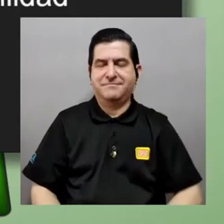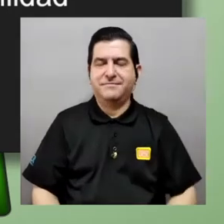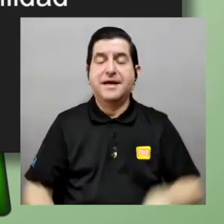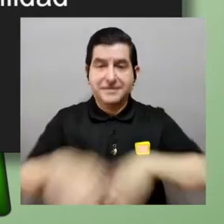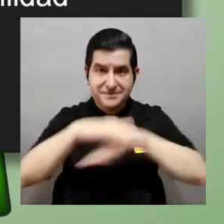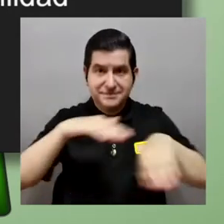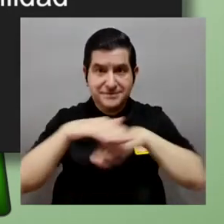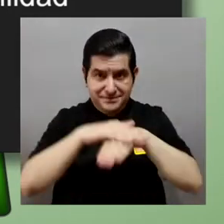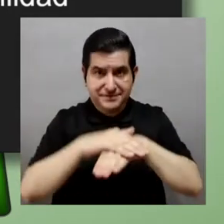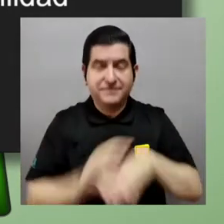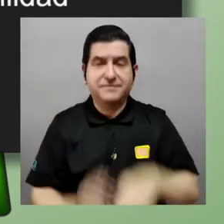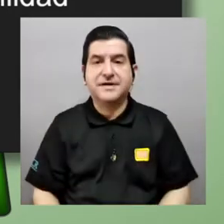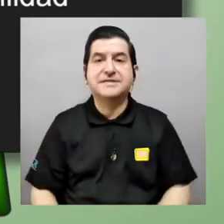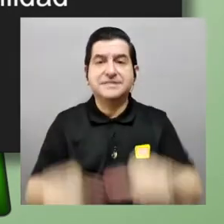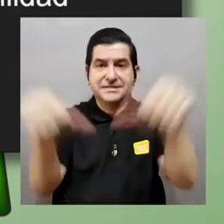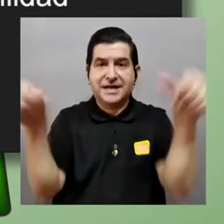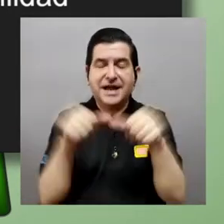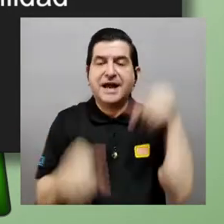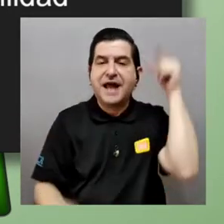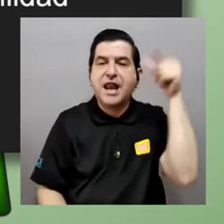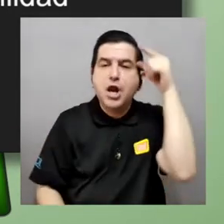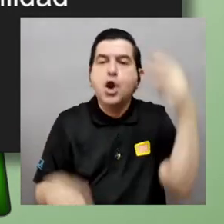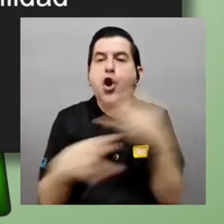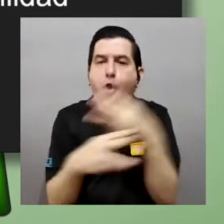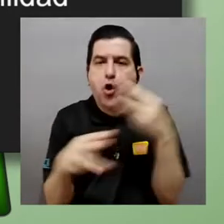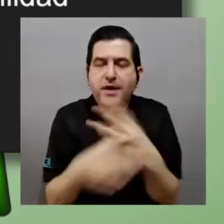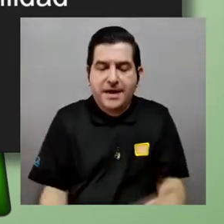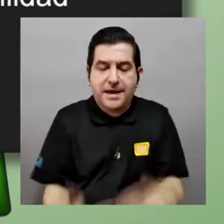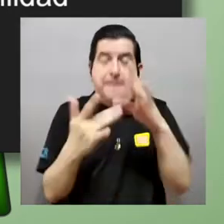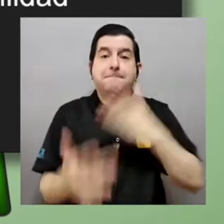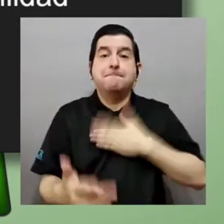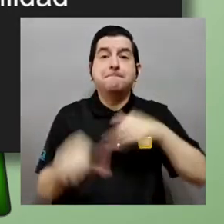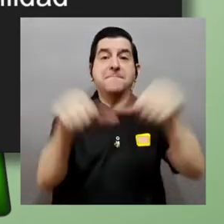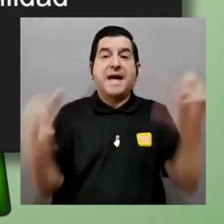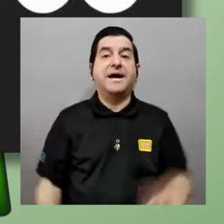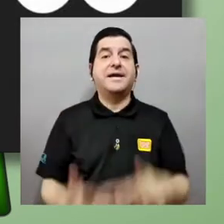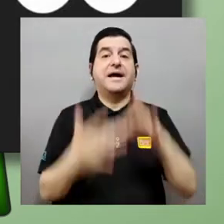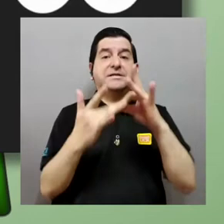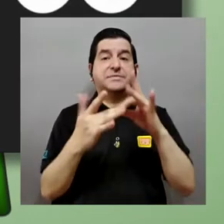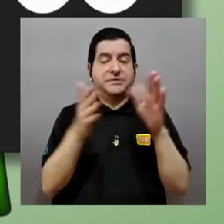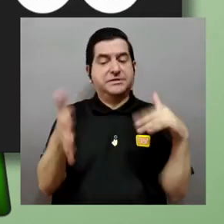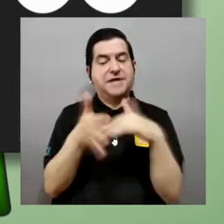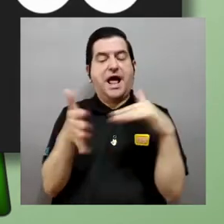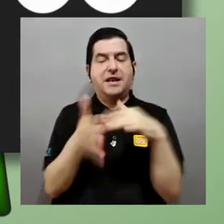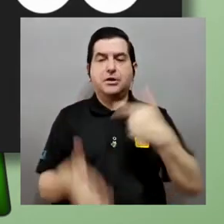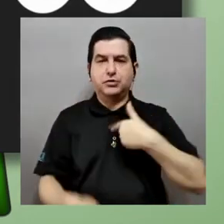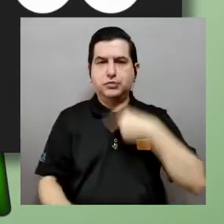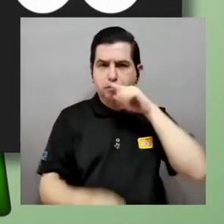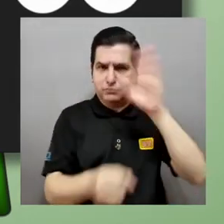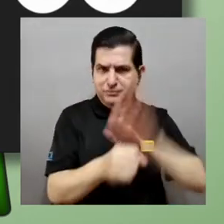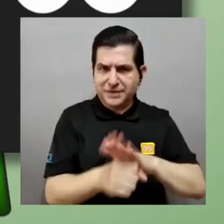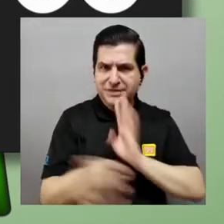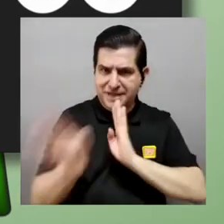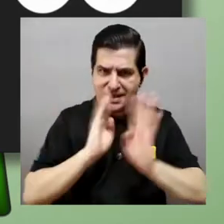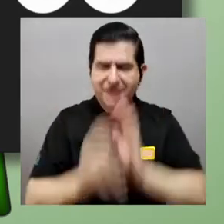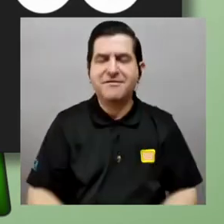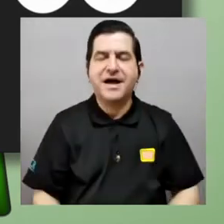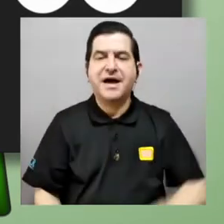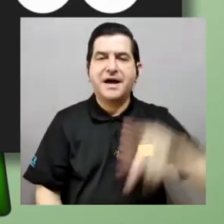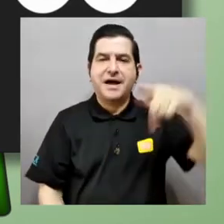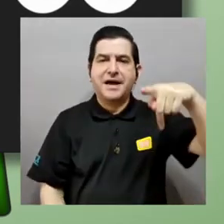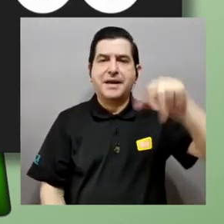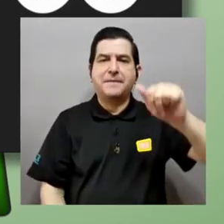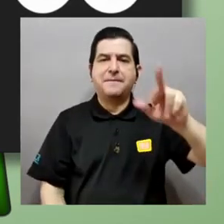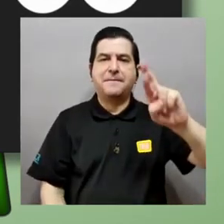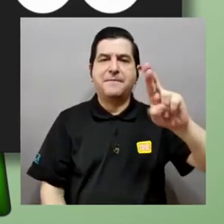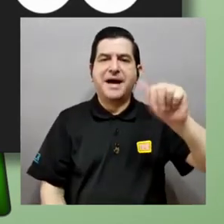es basada es del área de la lógica matemática que en particular es mi área de especialización entonces como les prometí voy a hablar sobre el